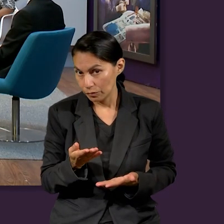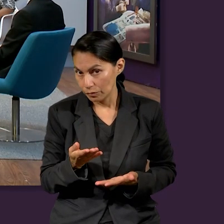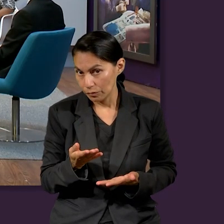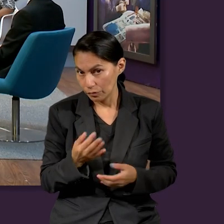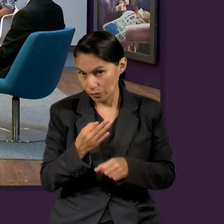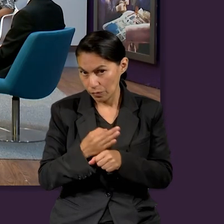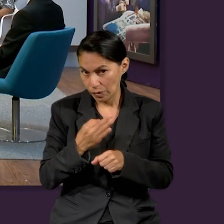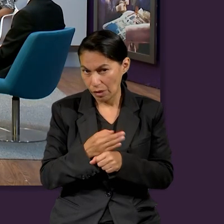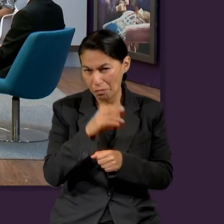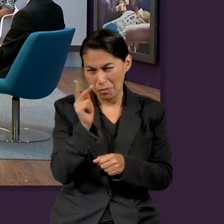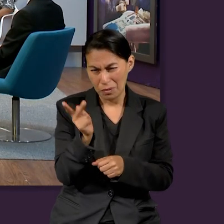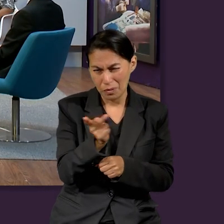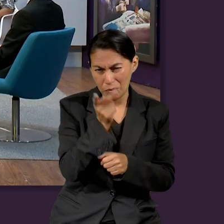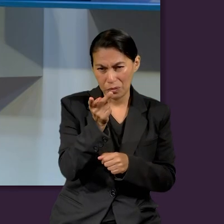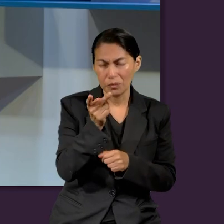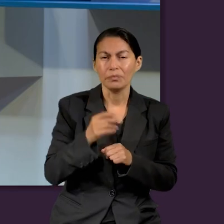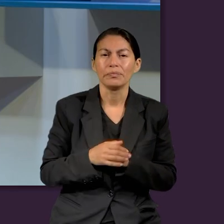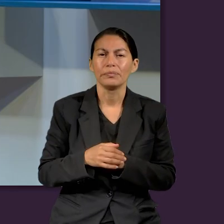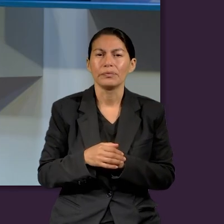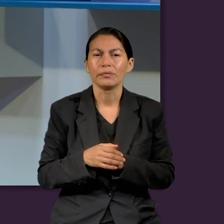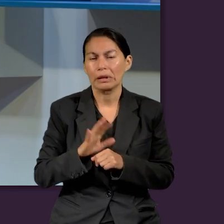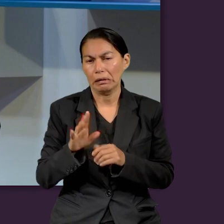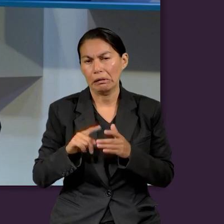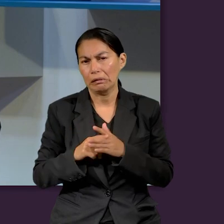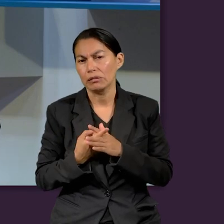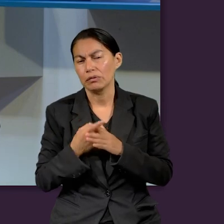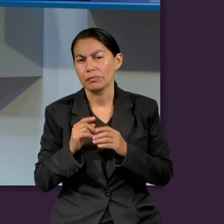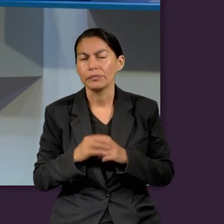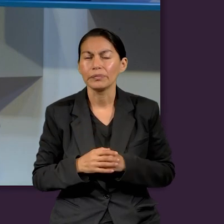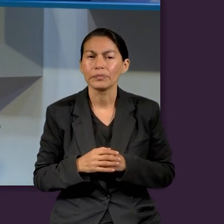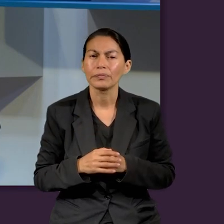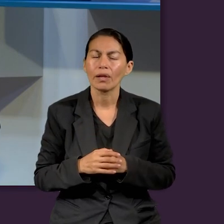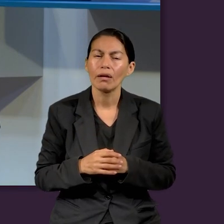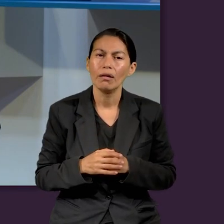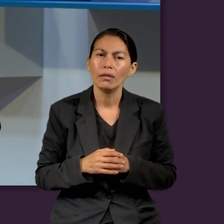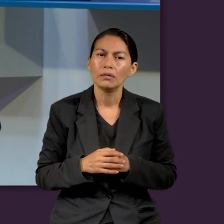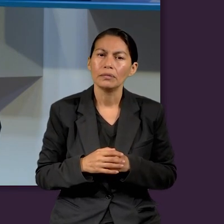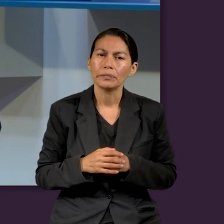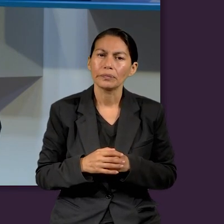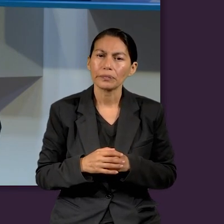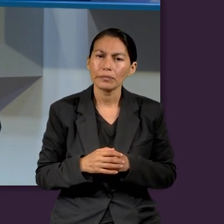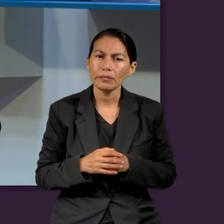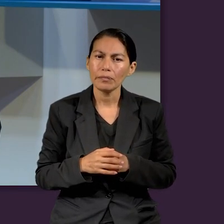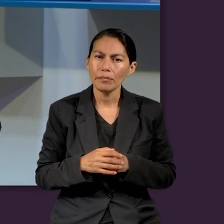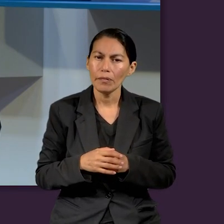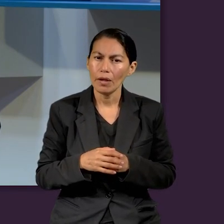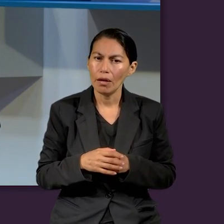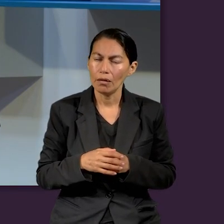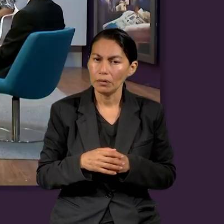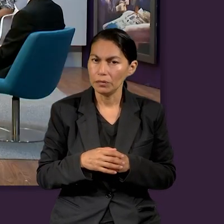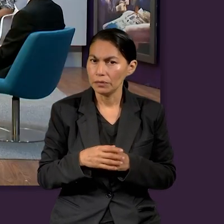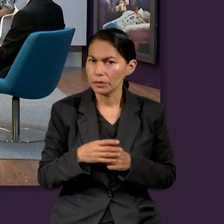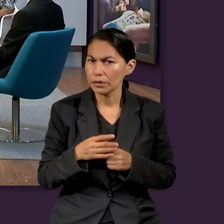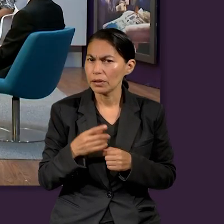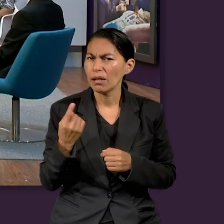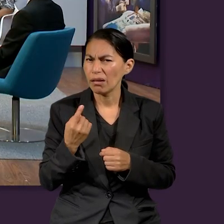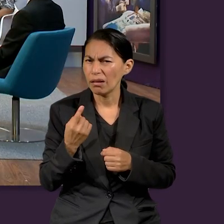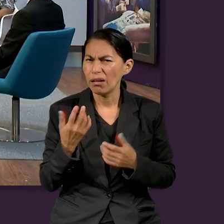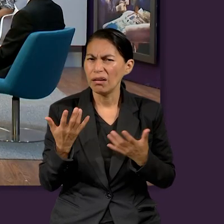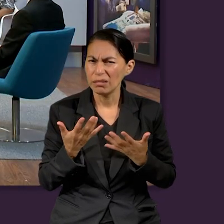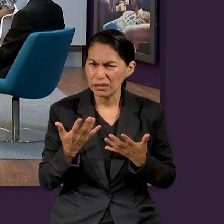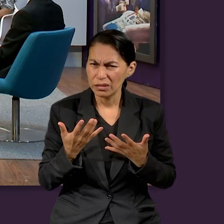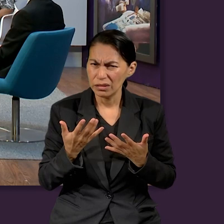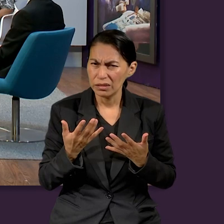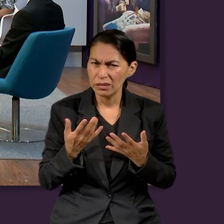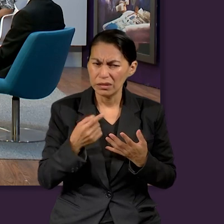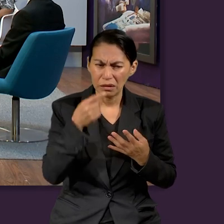presentando una pregunta para iniciar nuestro repaso. ¿Cuál sería el primer paso